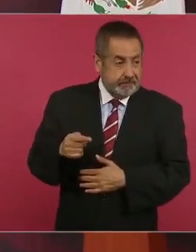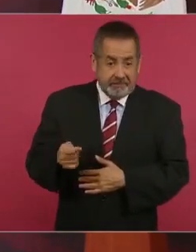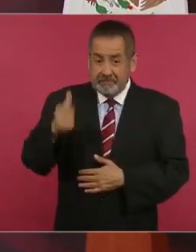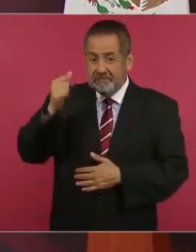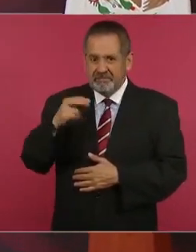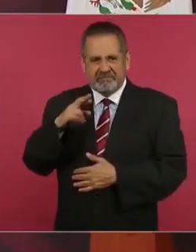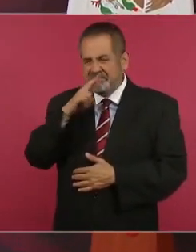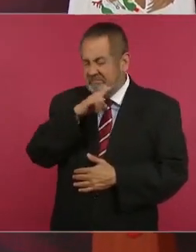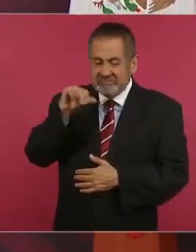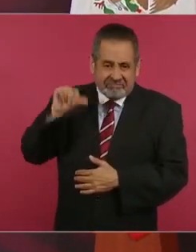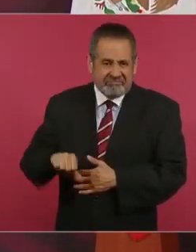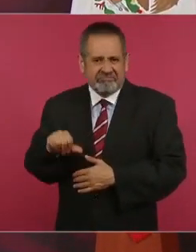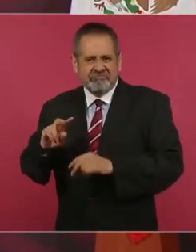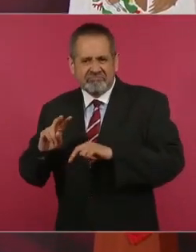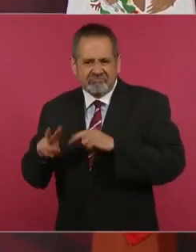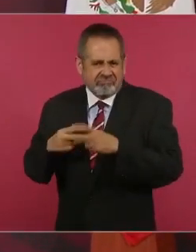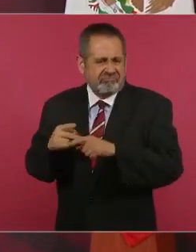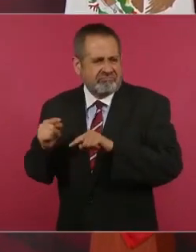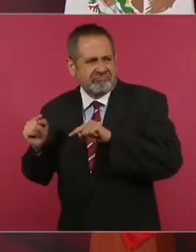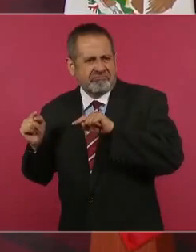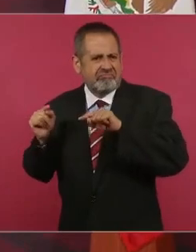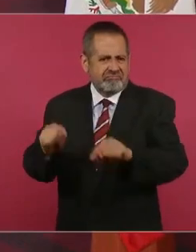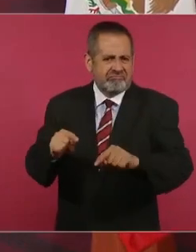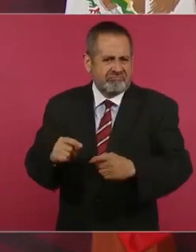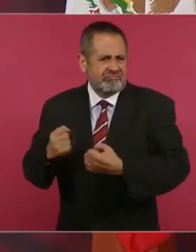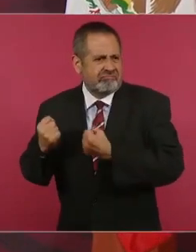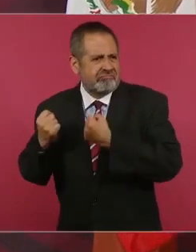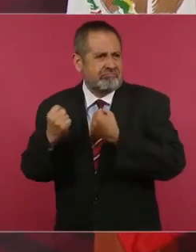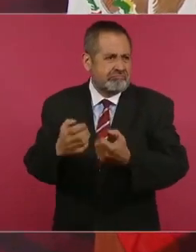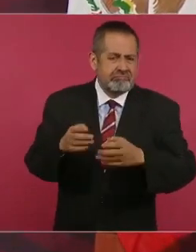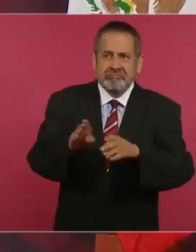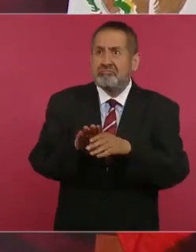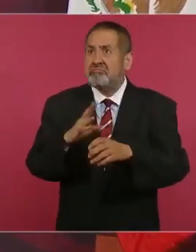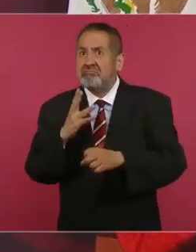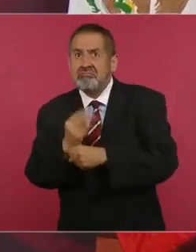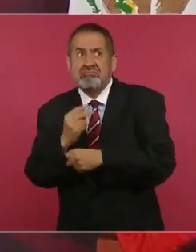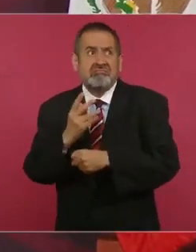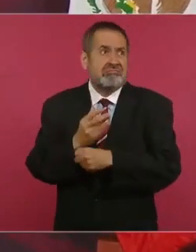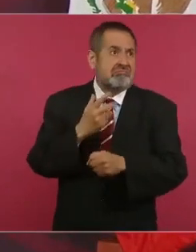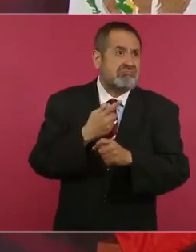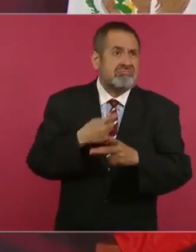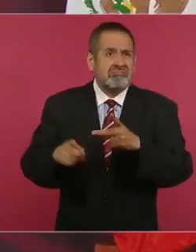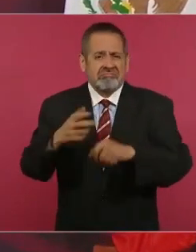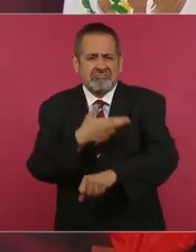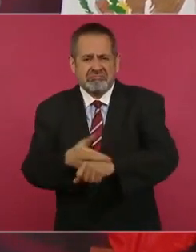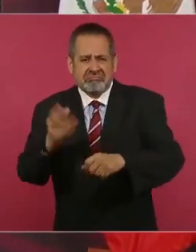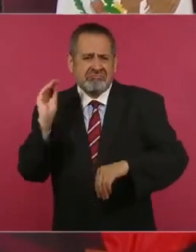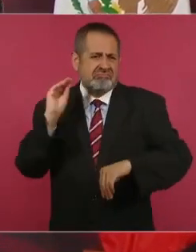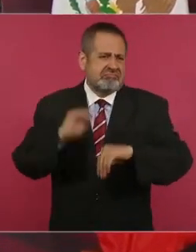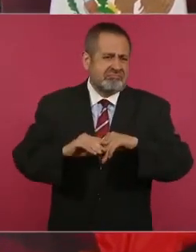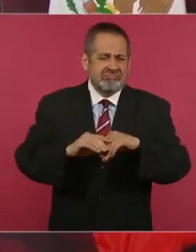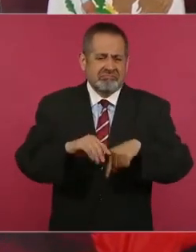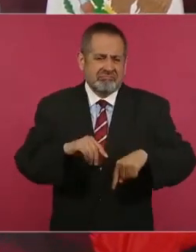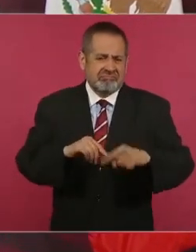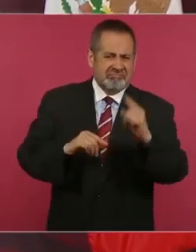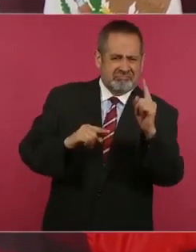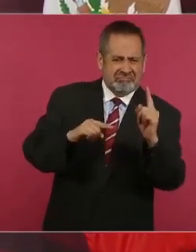trasladaron allá con equipos y a colocar postes,